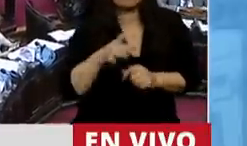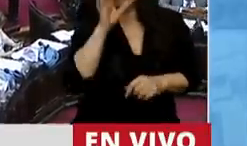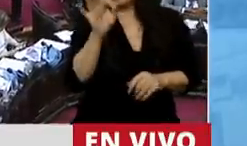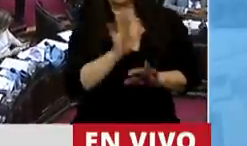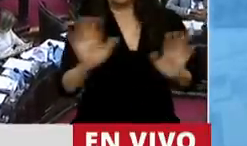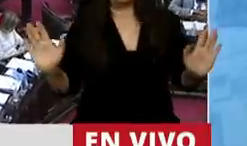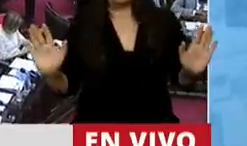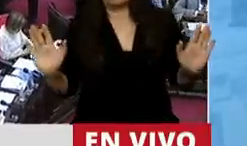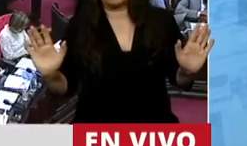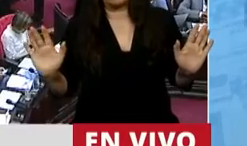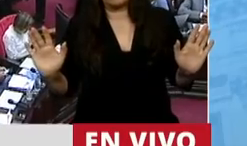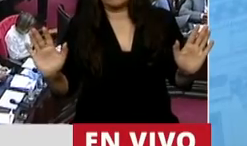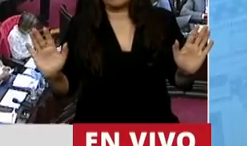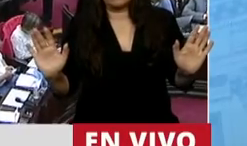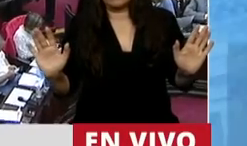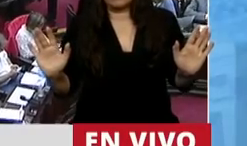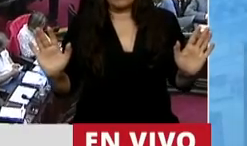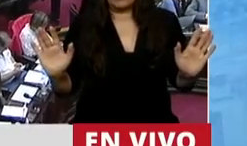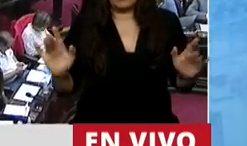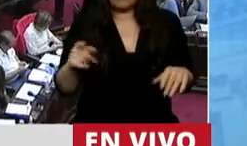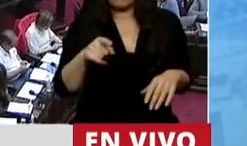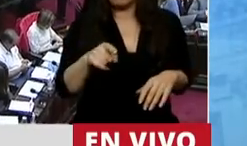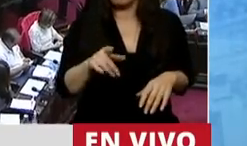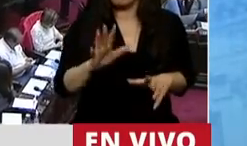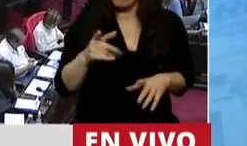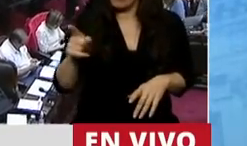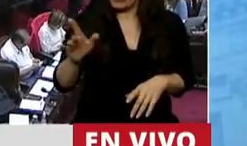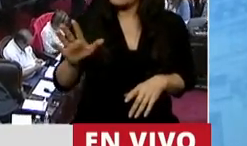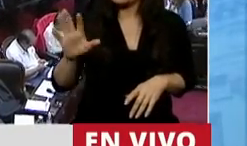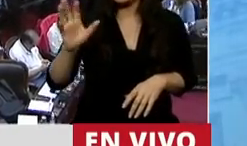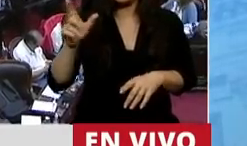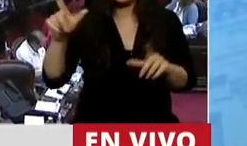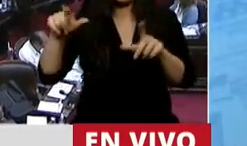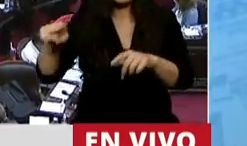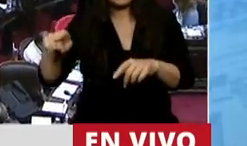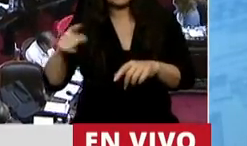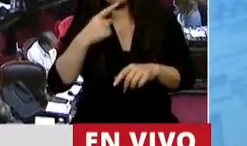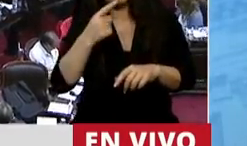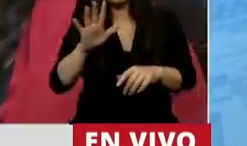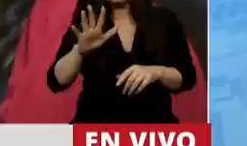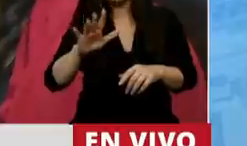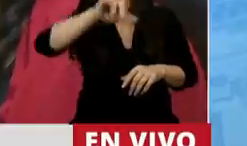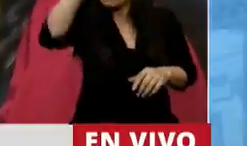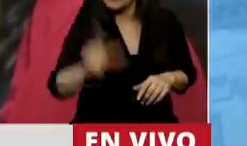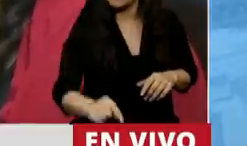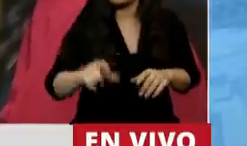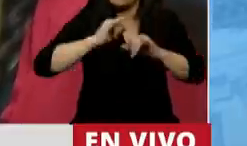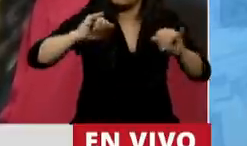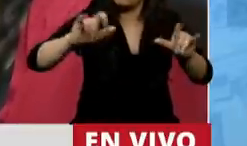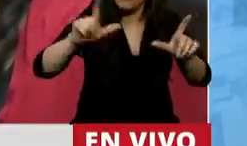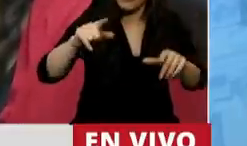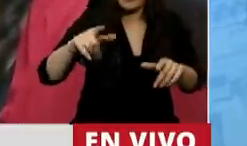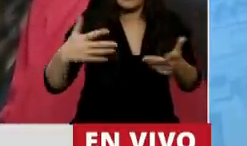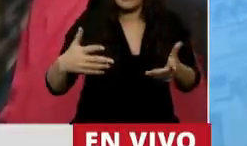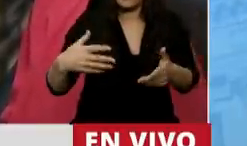No tenía ningún derecho a decir en el canal en el que trabaja algo que se vio en todo el país, que me